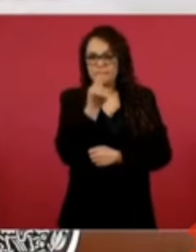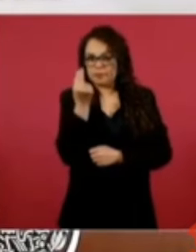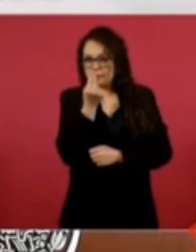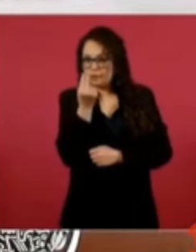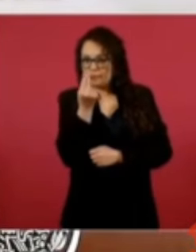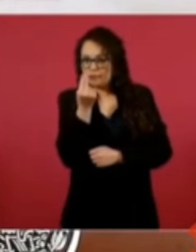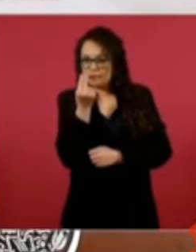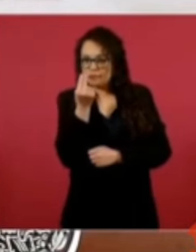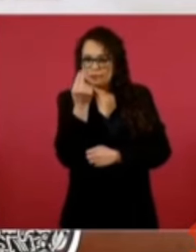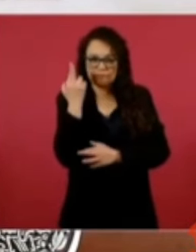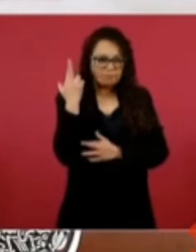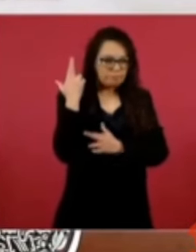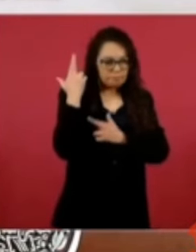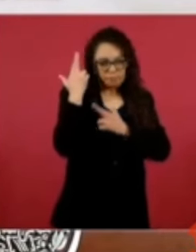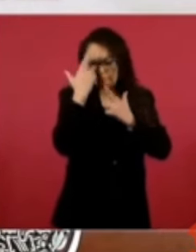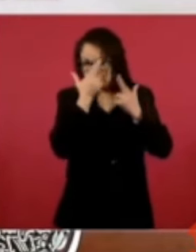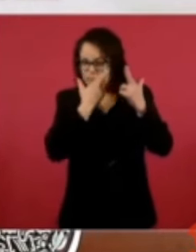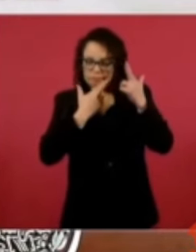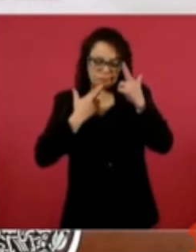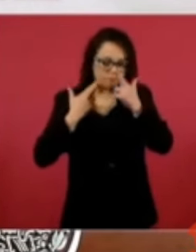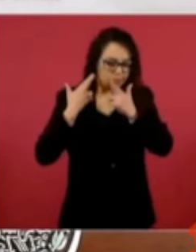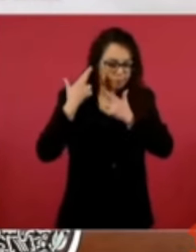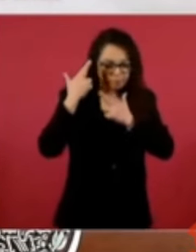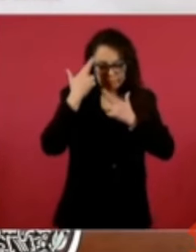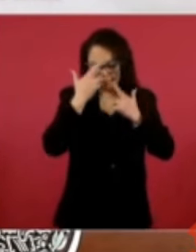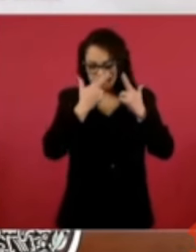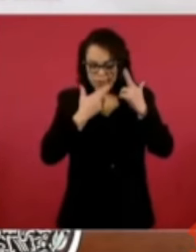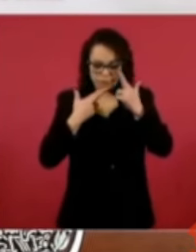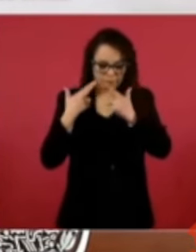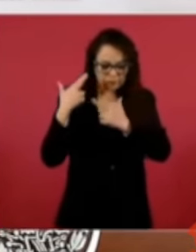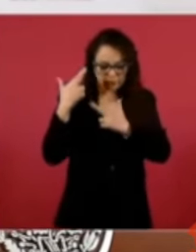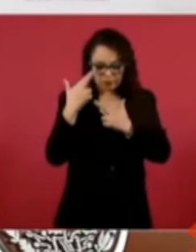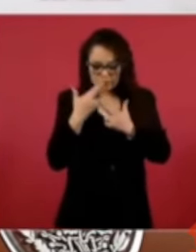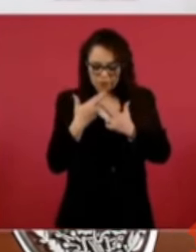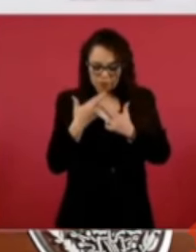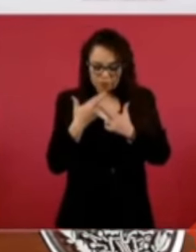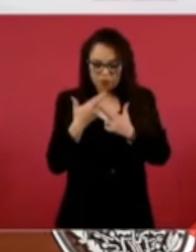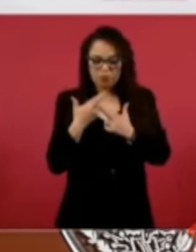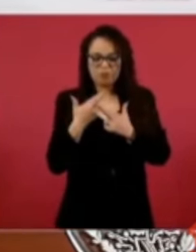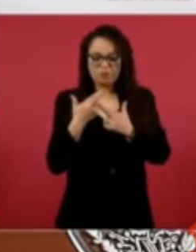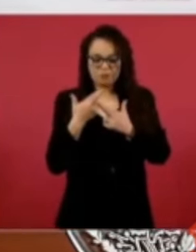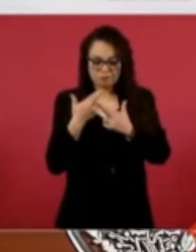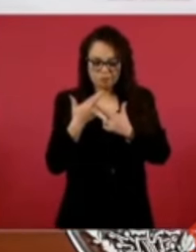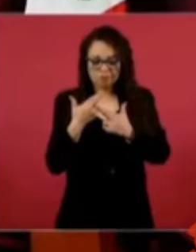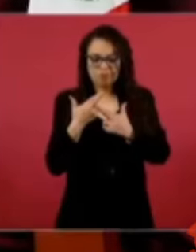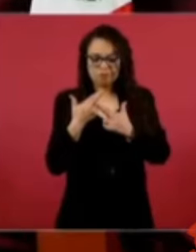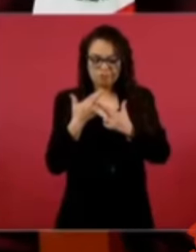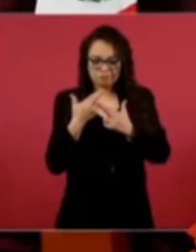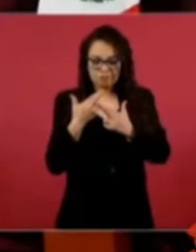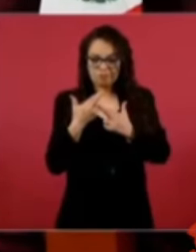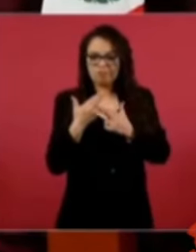lo más necesario